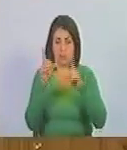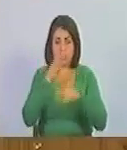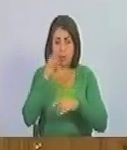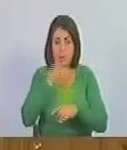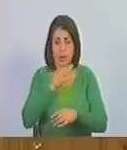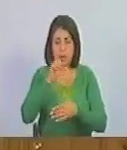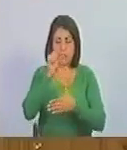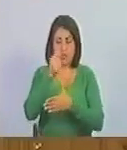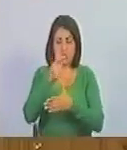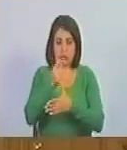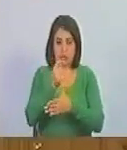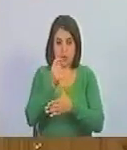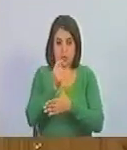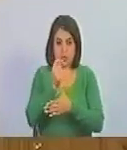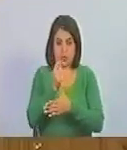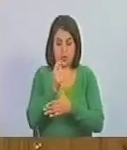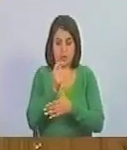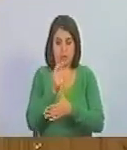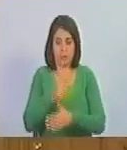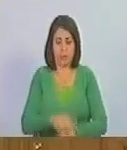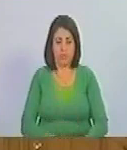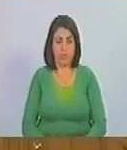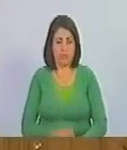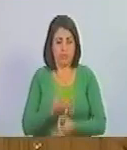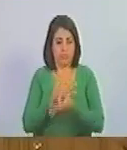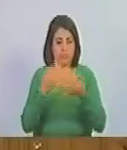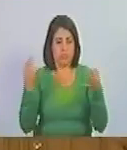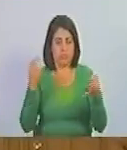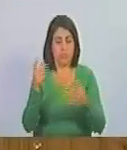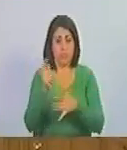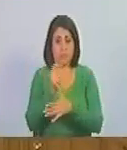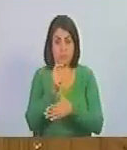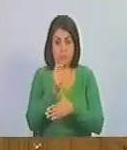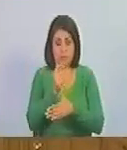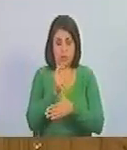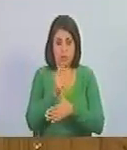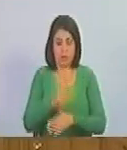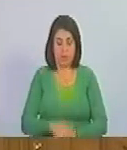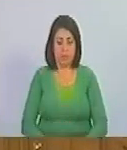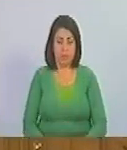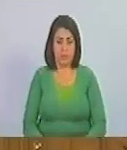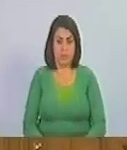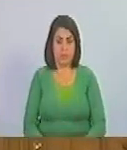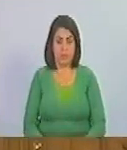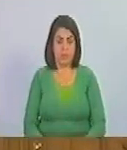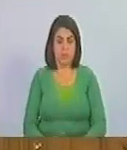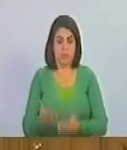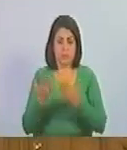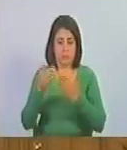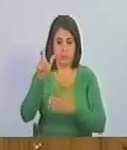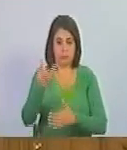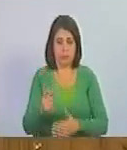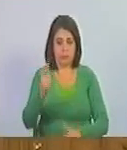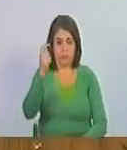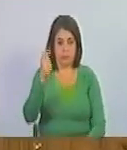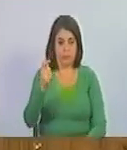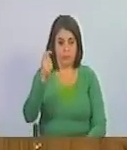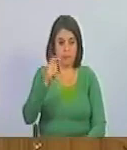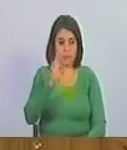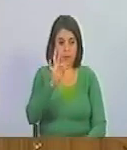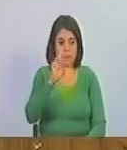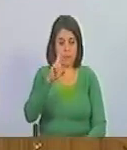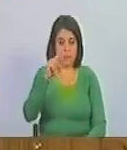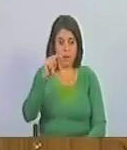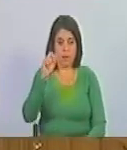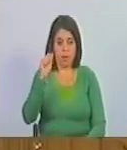del sur, que es el fabuloso medio de comunicación Telesur. Déjame en derecho de palabra al diputado Fernando